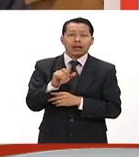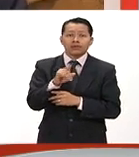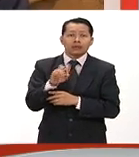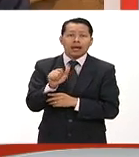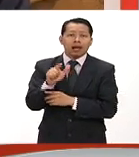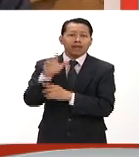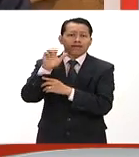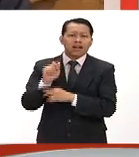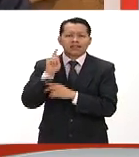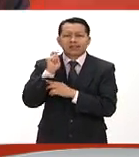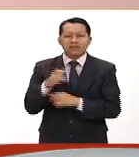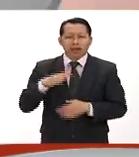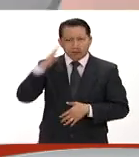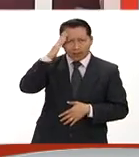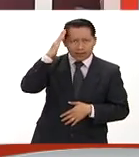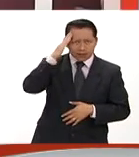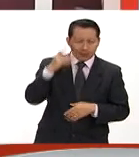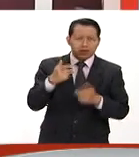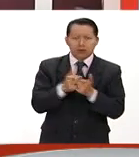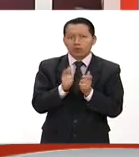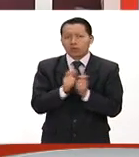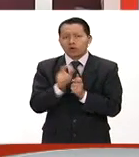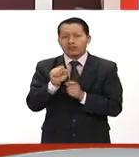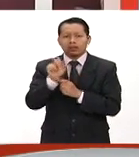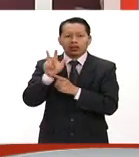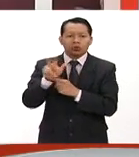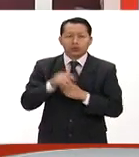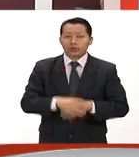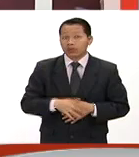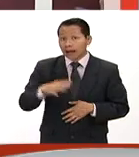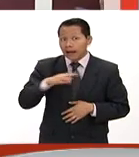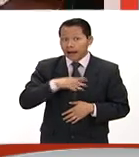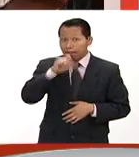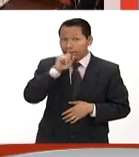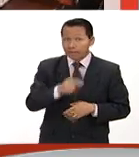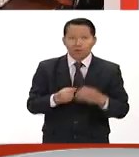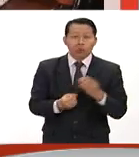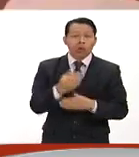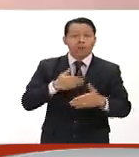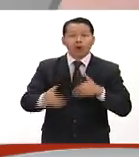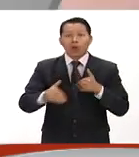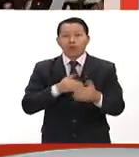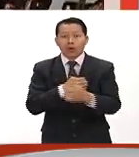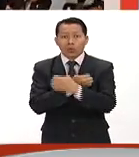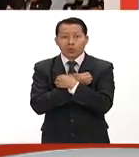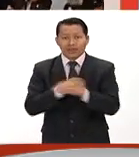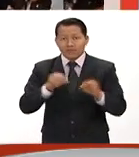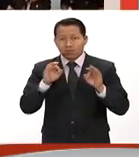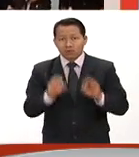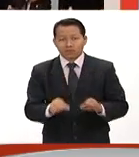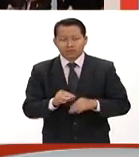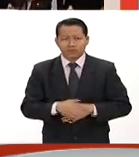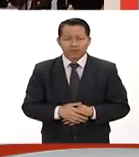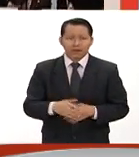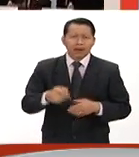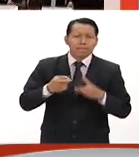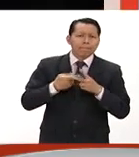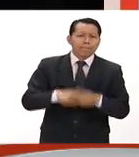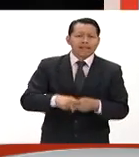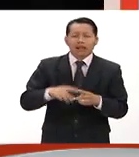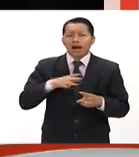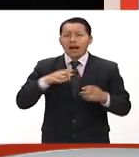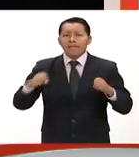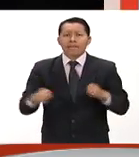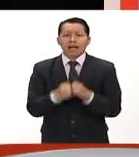los líderes del 68. Terminan los foros de consulta para el nuevo modelo educativo. Entra en funcionamiento el número de